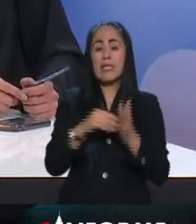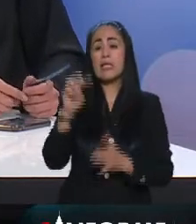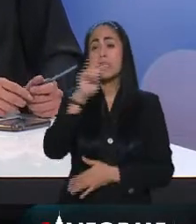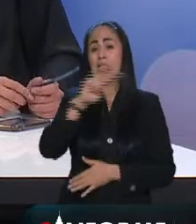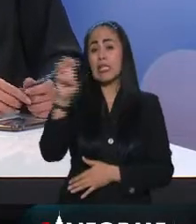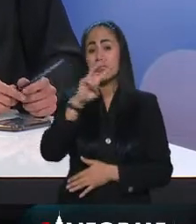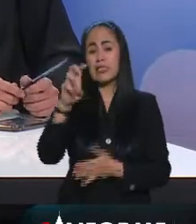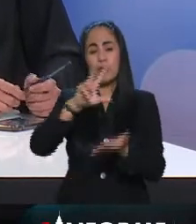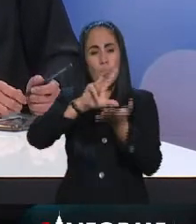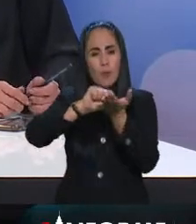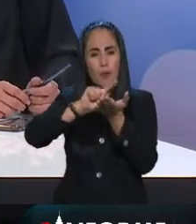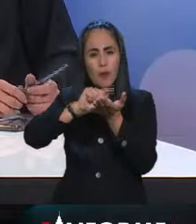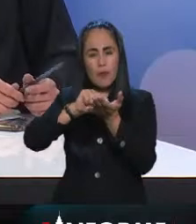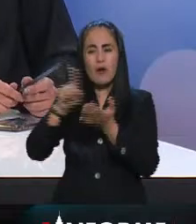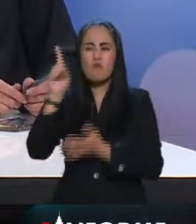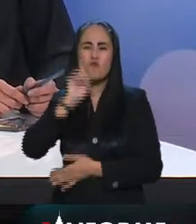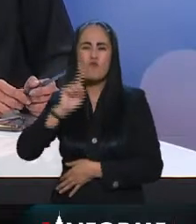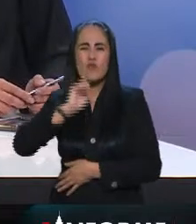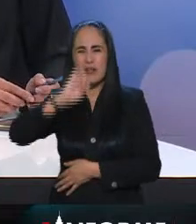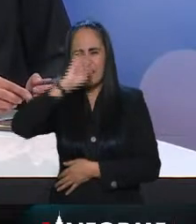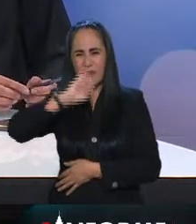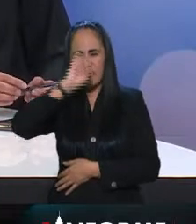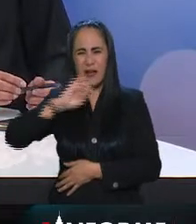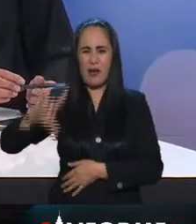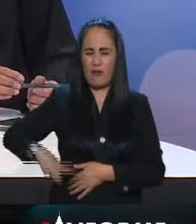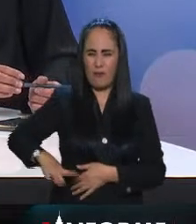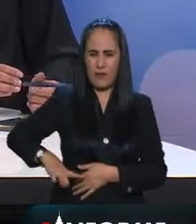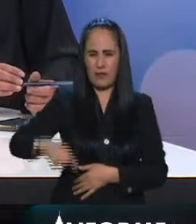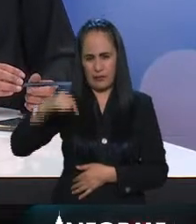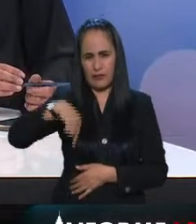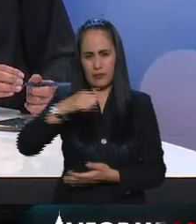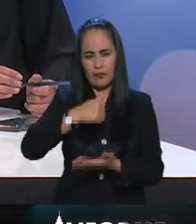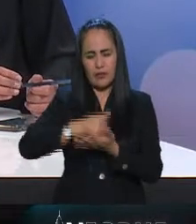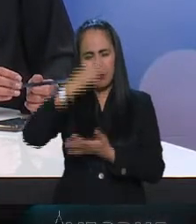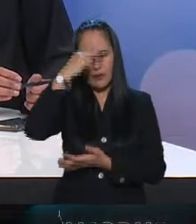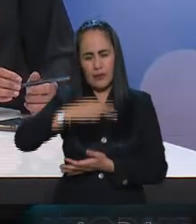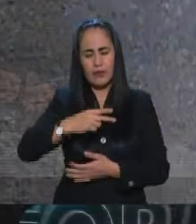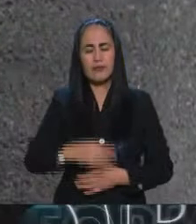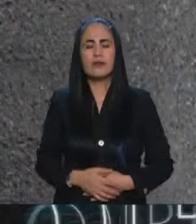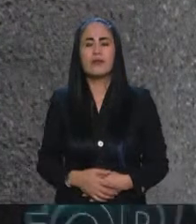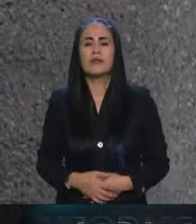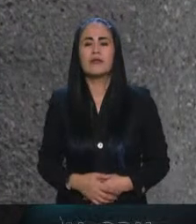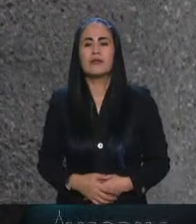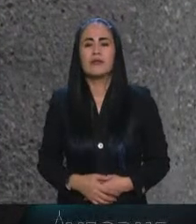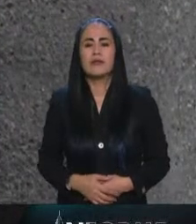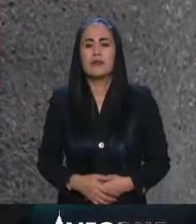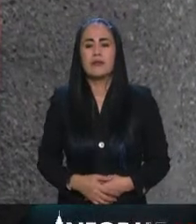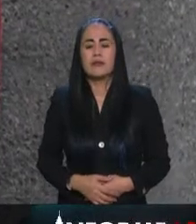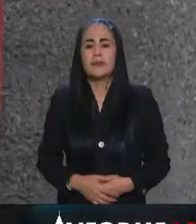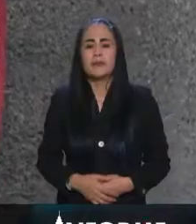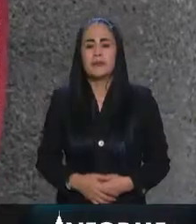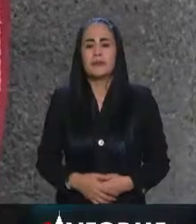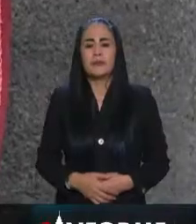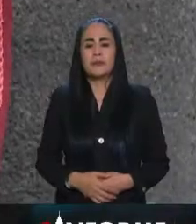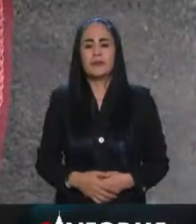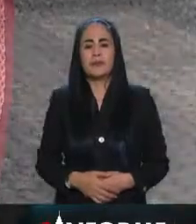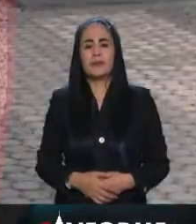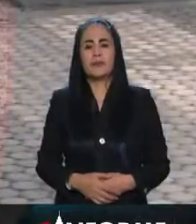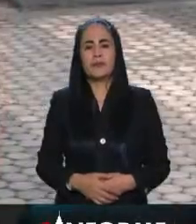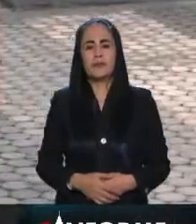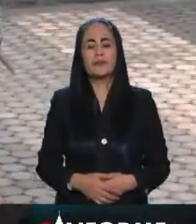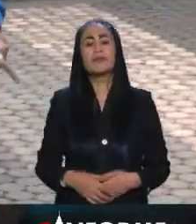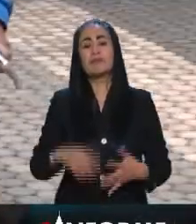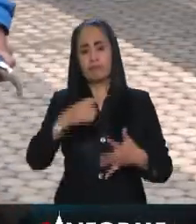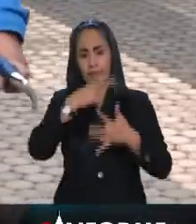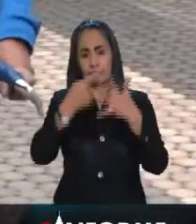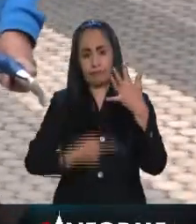la la la el gobierno y cerca de trescientas menciones no eran orgánicas doscientas siete si lo